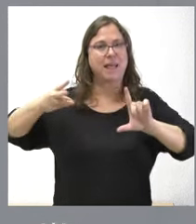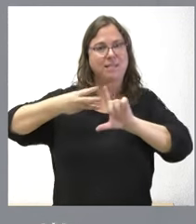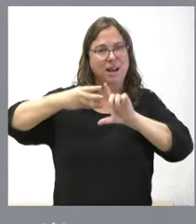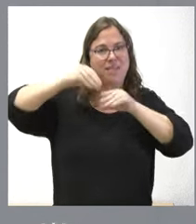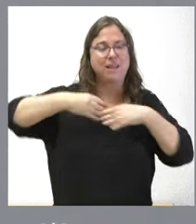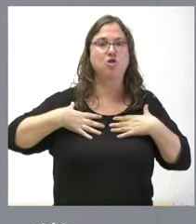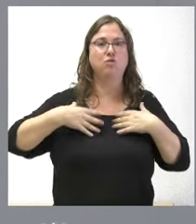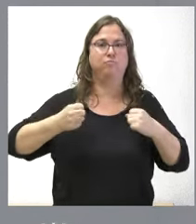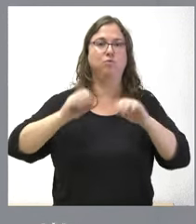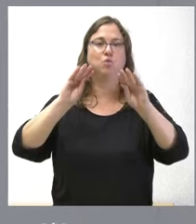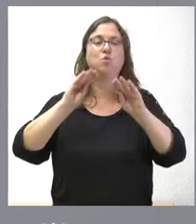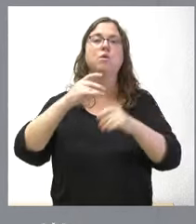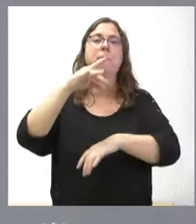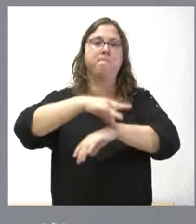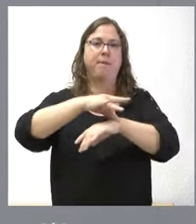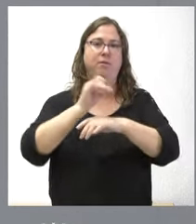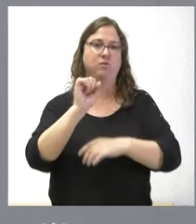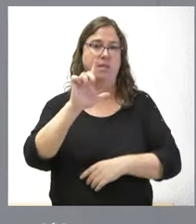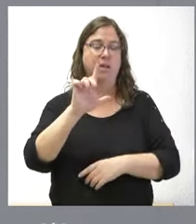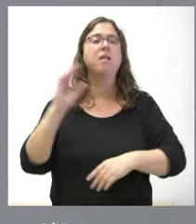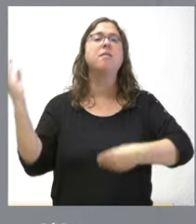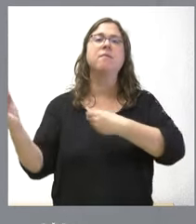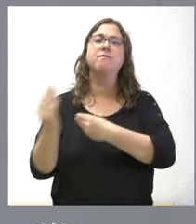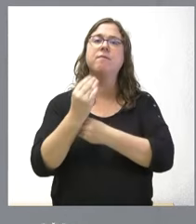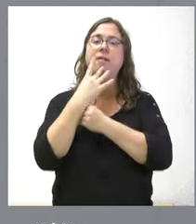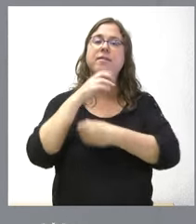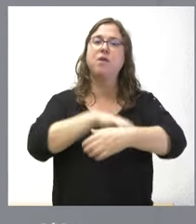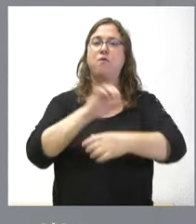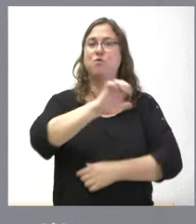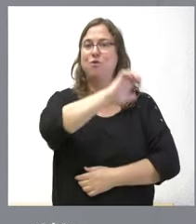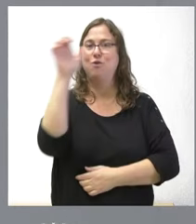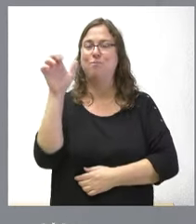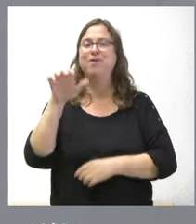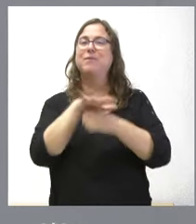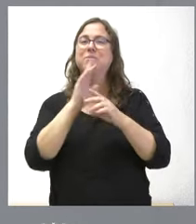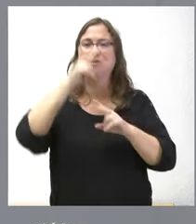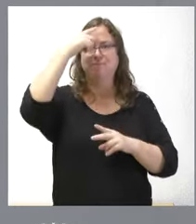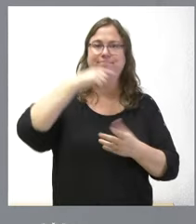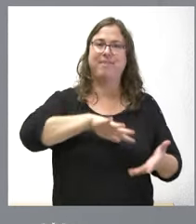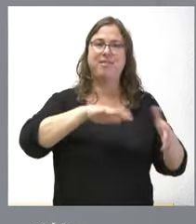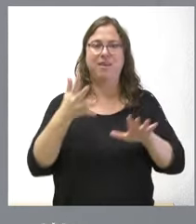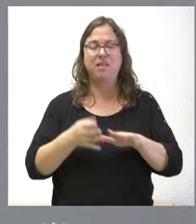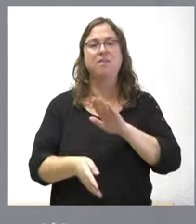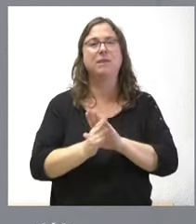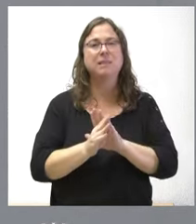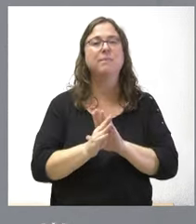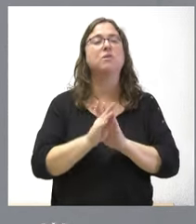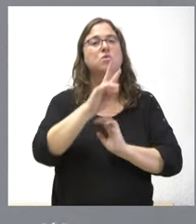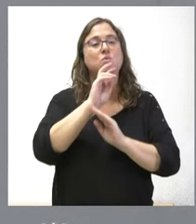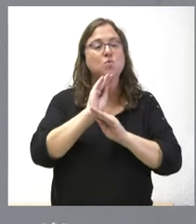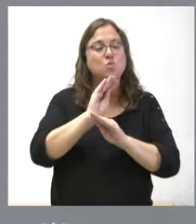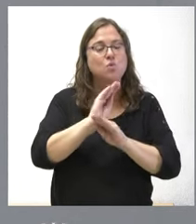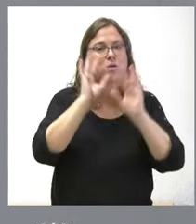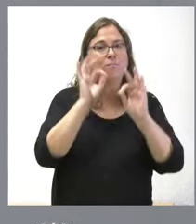se financia con fondos europeos dentro del ámbito de lo que es la digitalización y se pone en marcha el mantenimiento y el soporte de todas estas